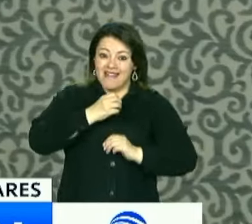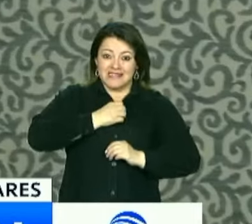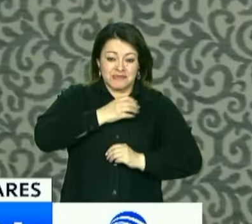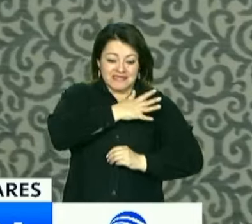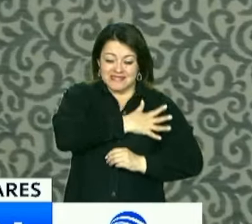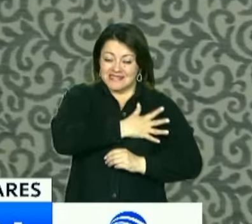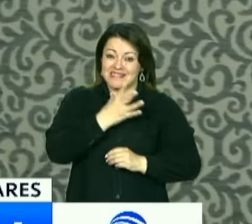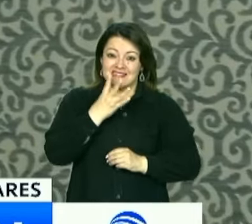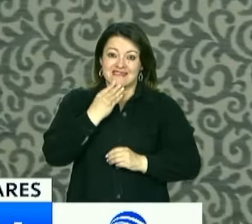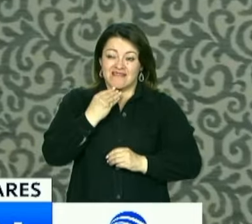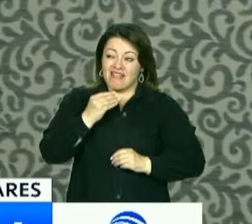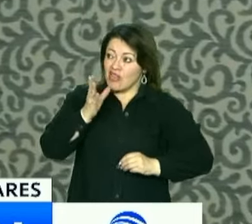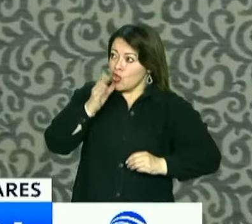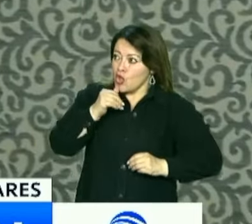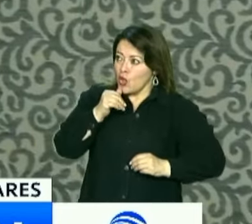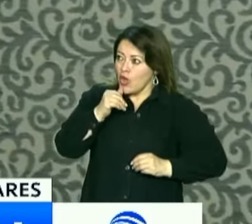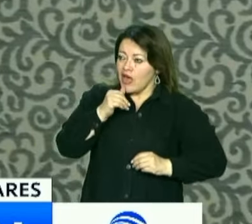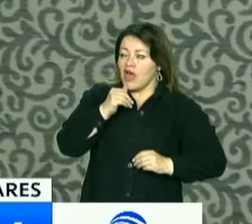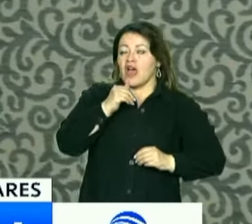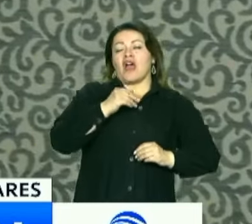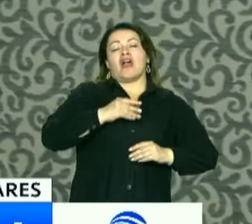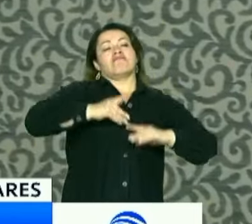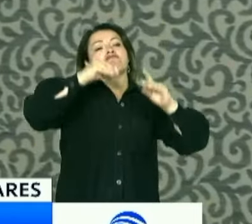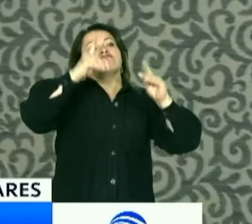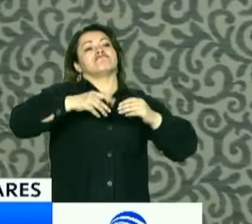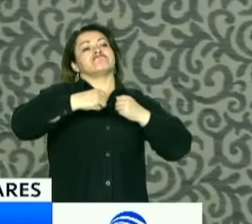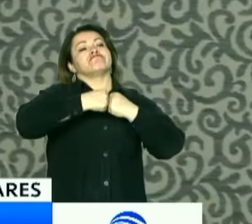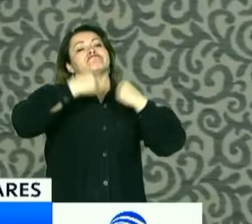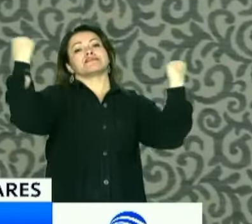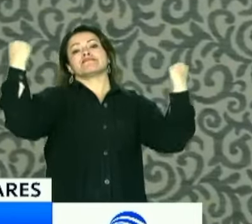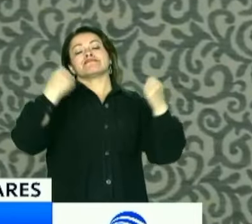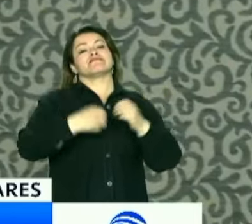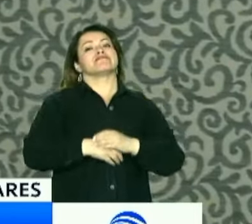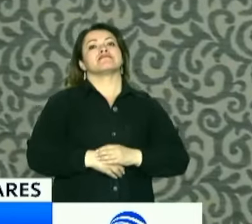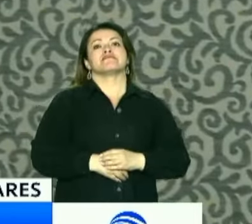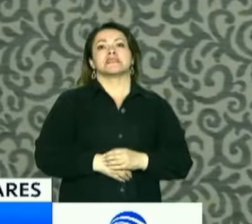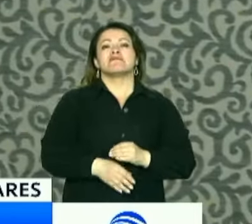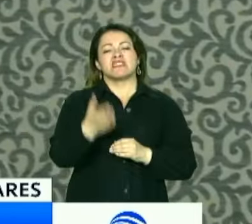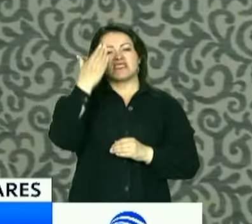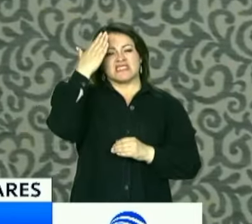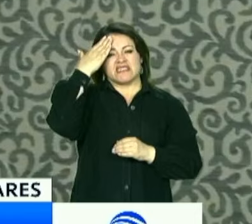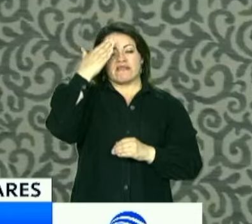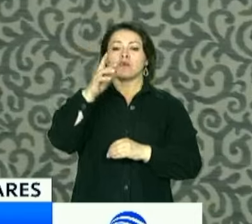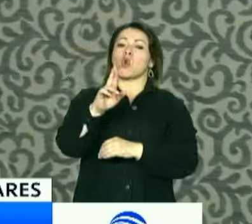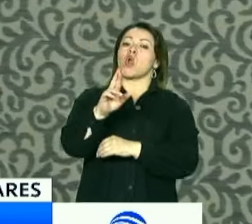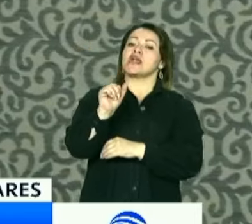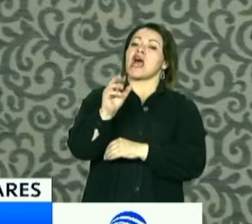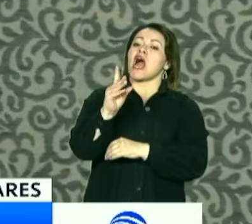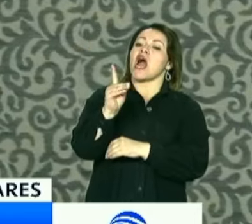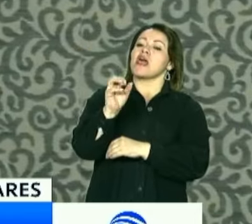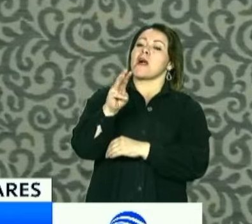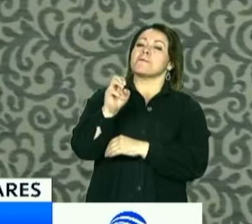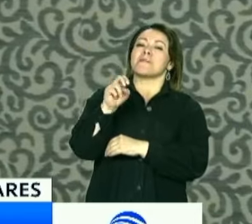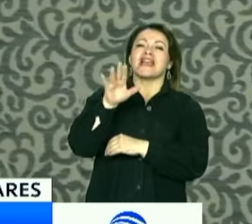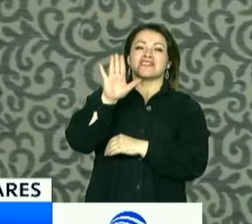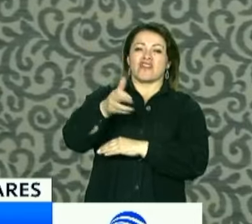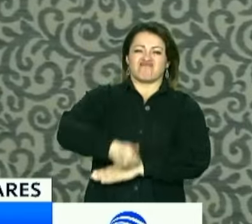el periodo del Ramadán, y dijo si no se cumple,